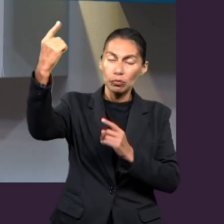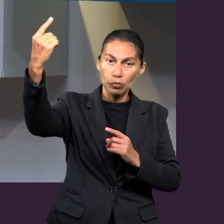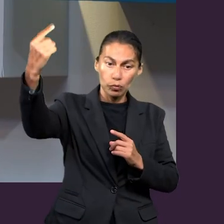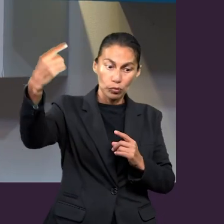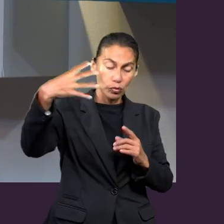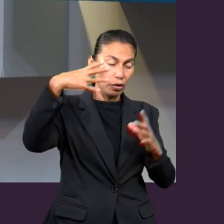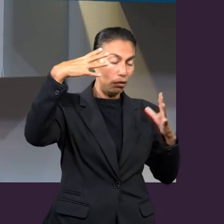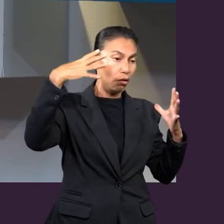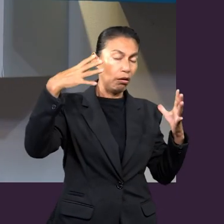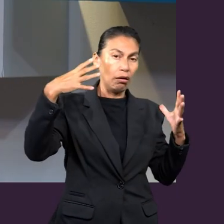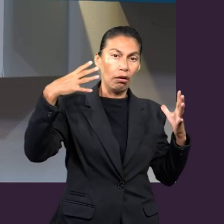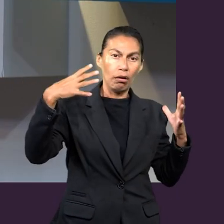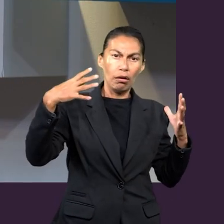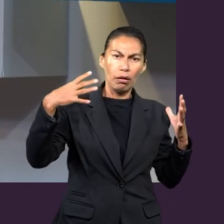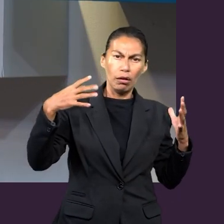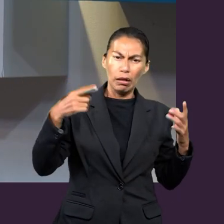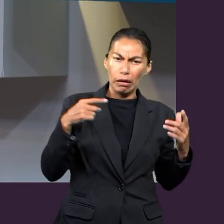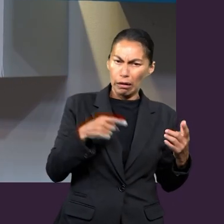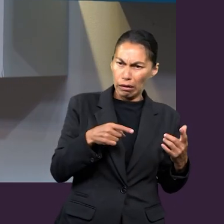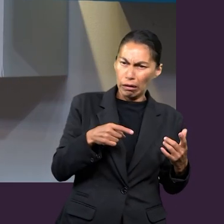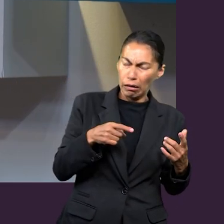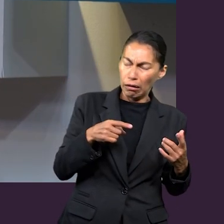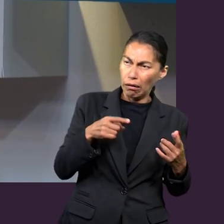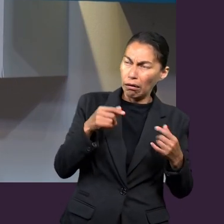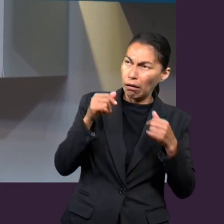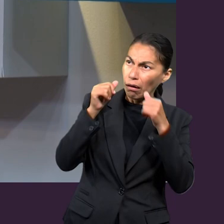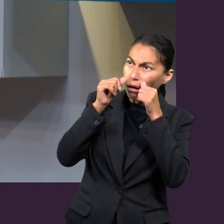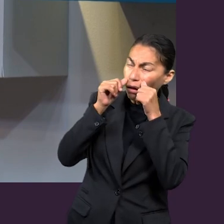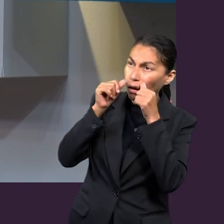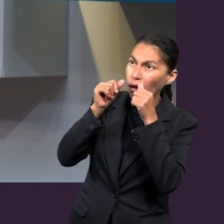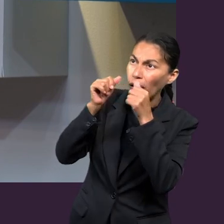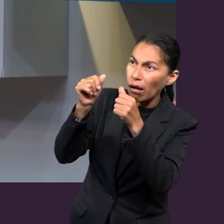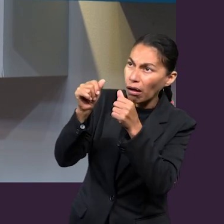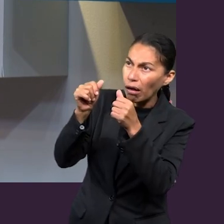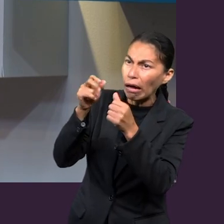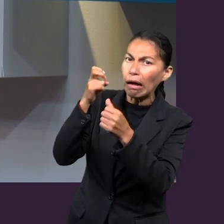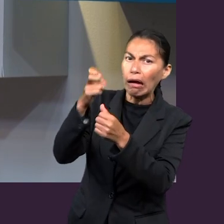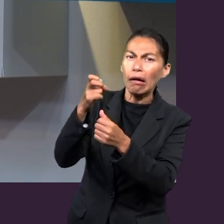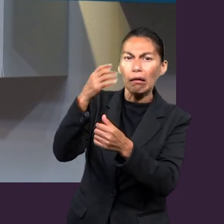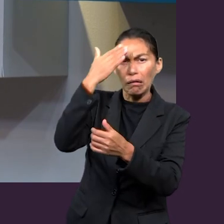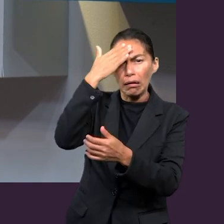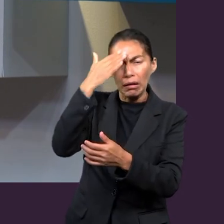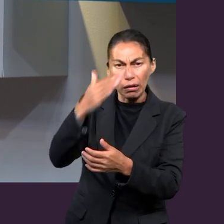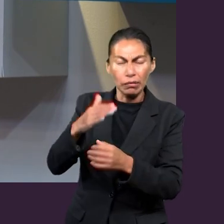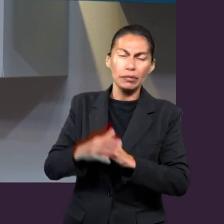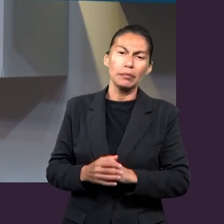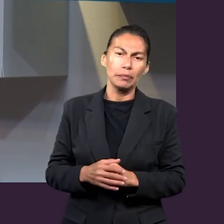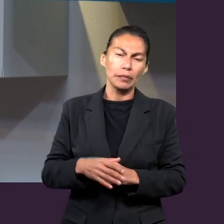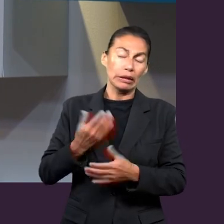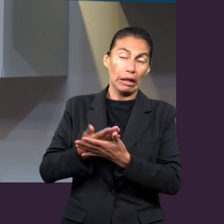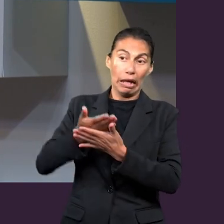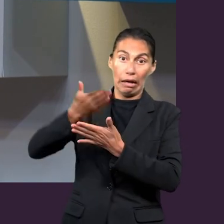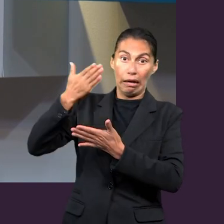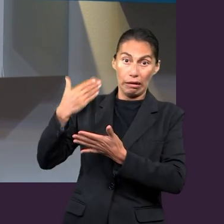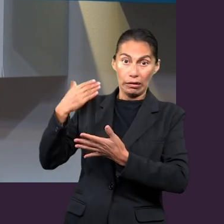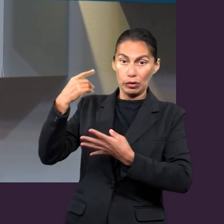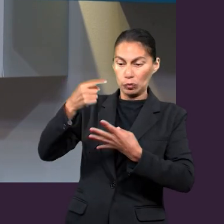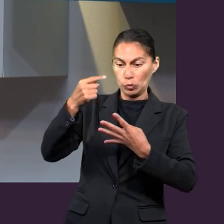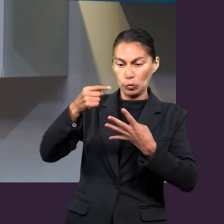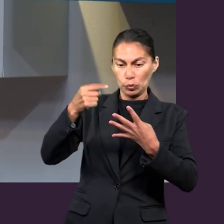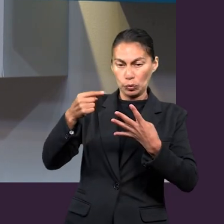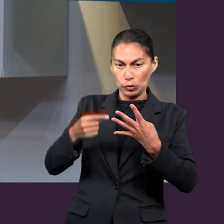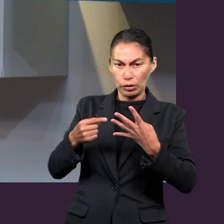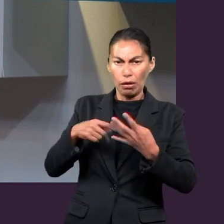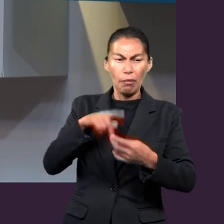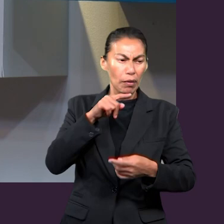a Pablo, pues él, lógicamente, habla de lo que conoce. Y él habla, como antes hemos leído, de todos esos elementos que